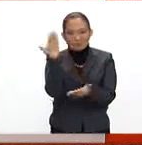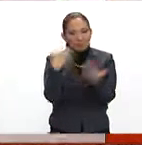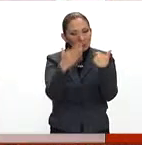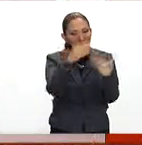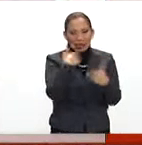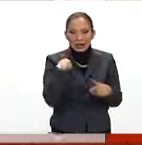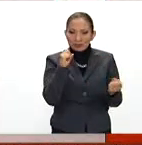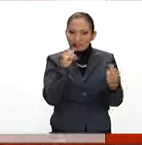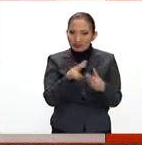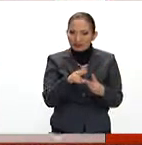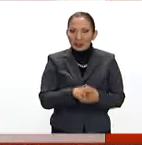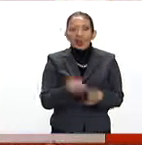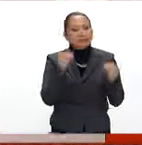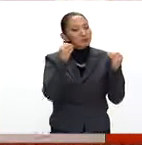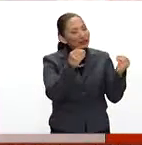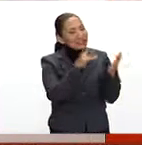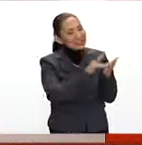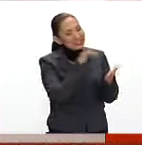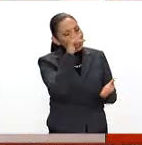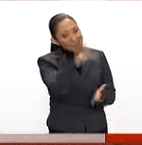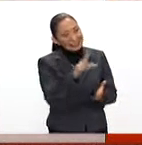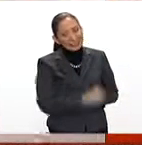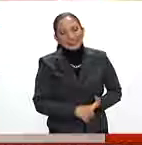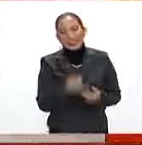Y bueno, incluso pues todos los servicios que dan en estos parques que al fin del día pues te ayudan, te